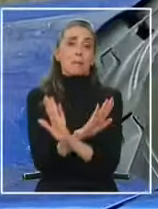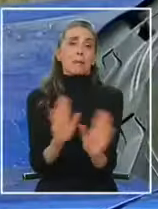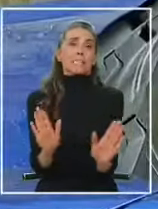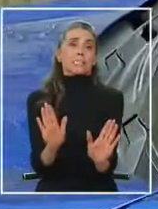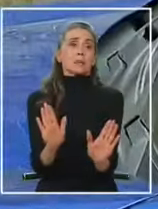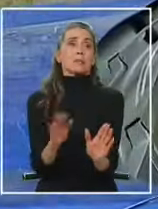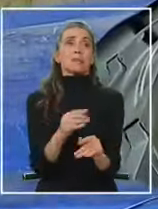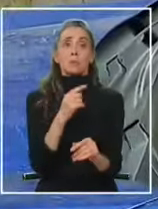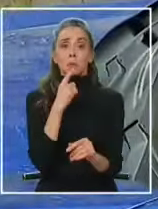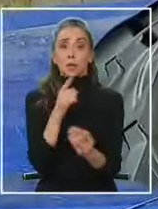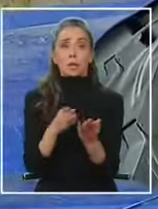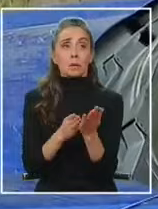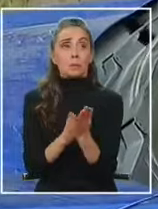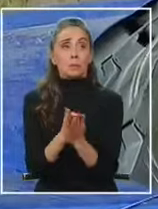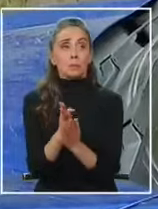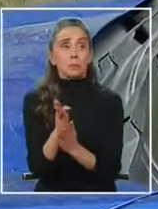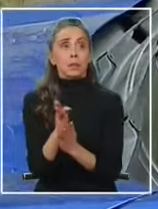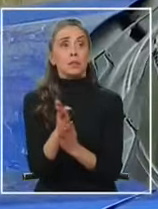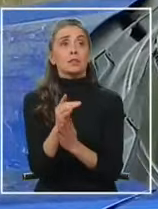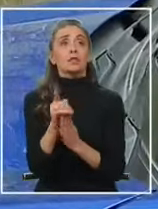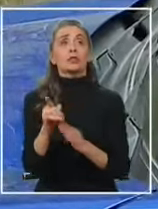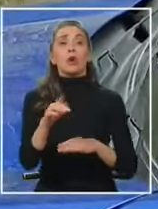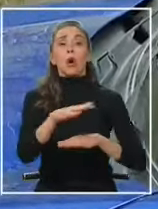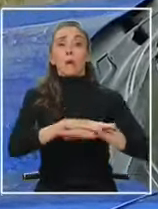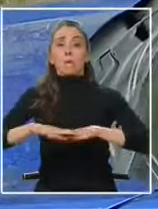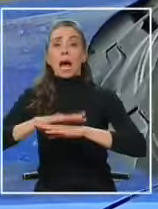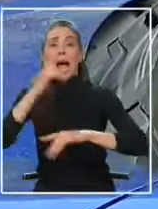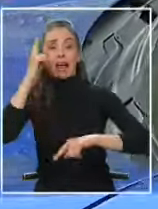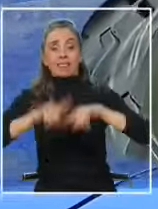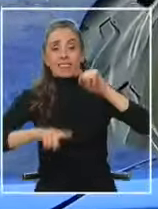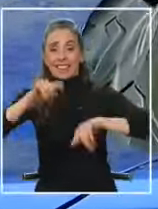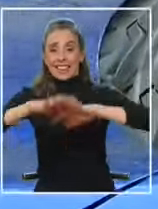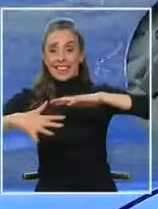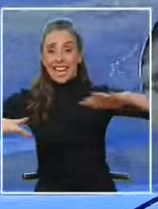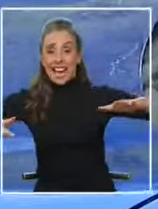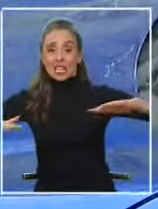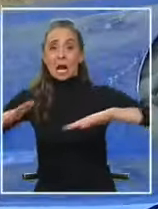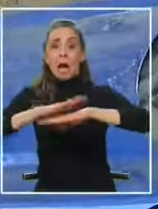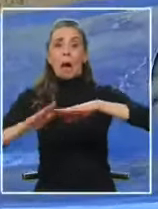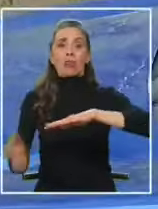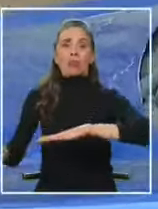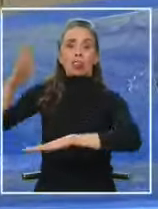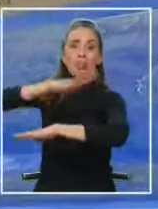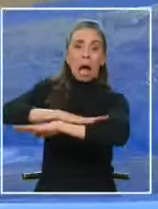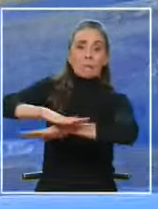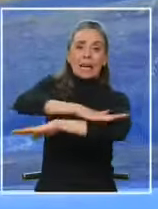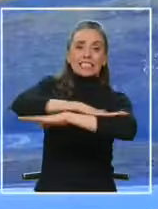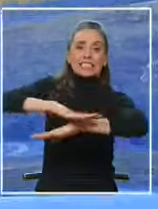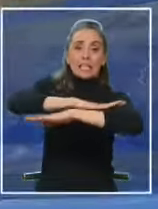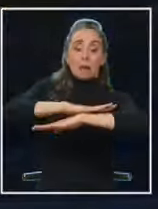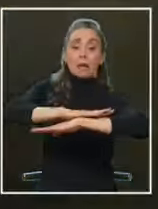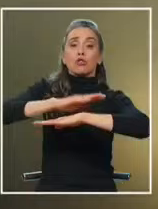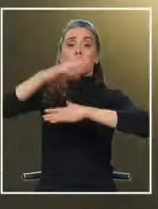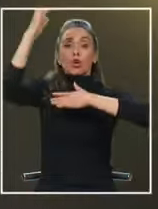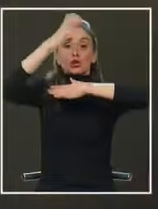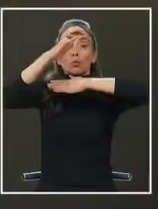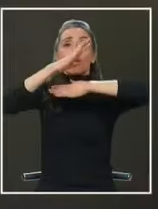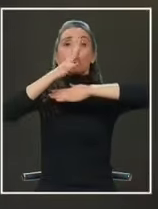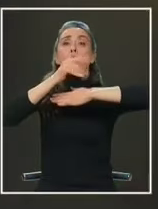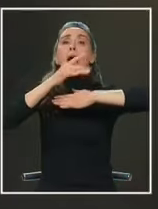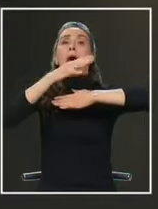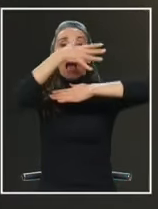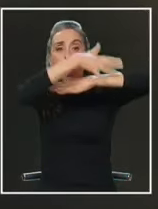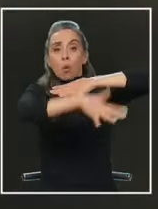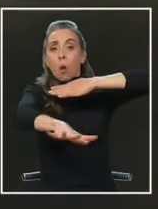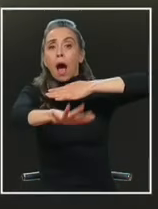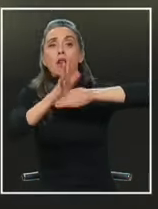medida que se empezó a pavimentar todo y se empezaron a encauzar todas las aguas hacia acá, hoy día no se puede manejar, digamos. Tenemos